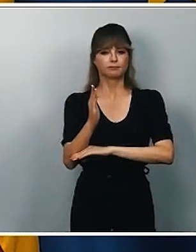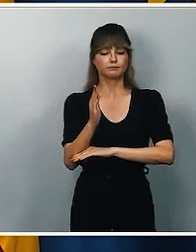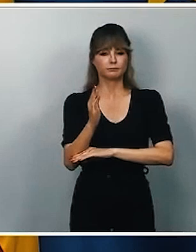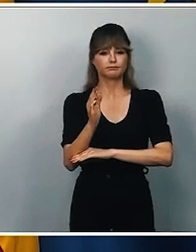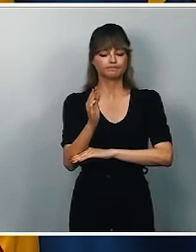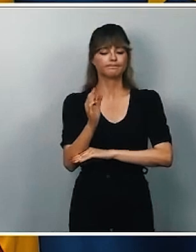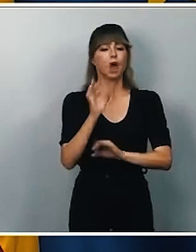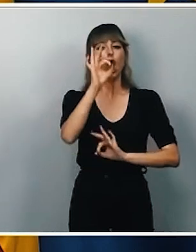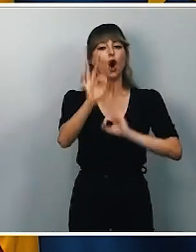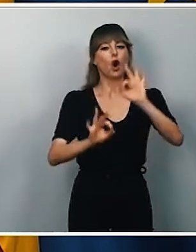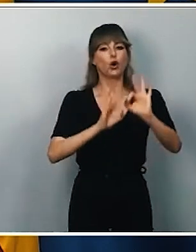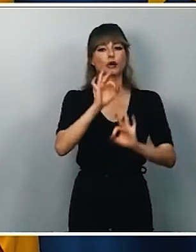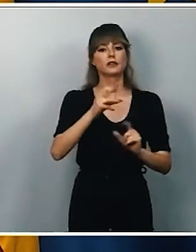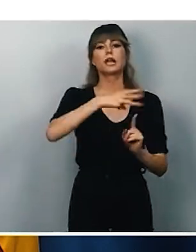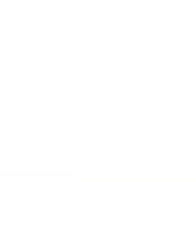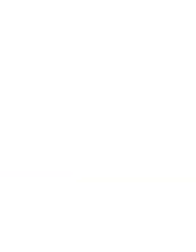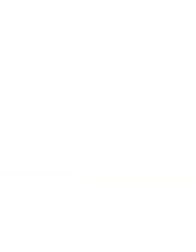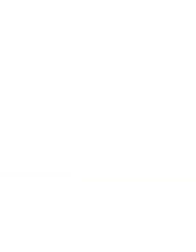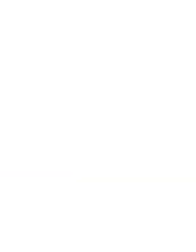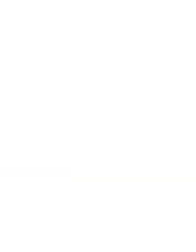organizaciones LGTBI.